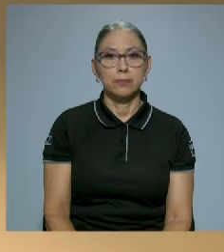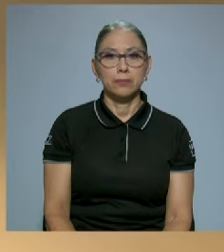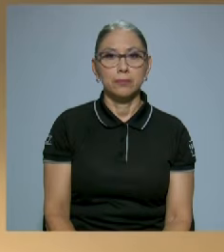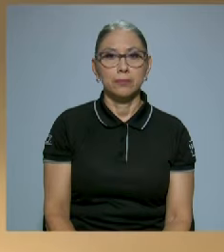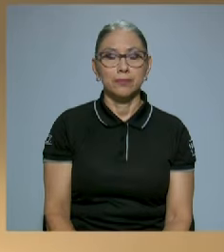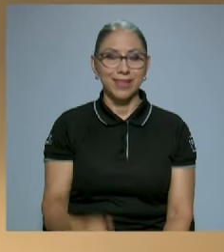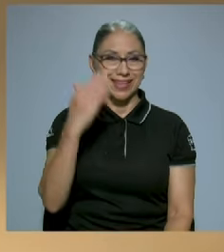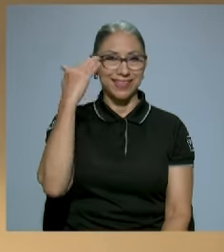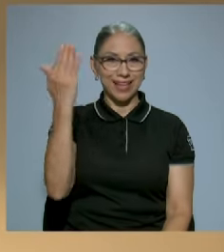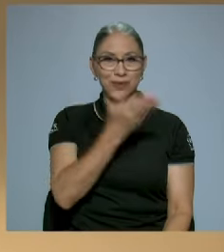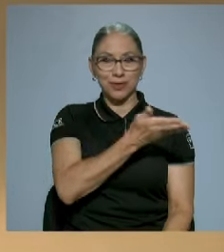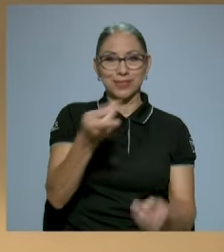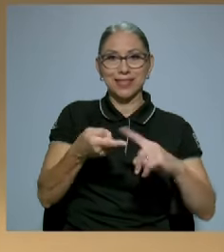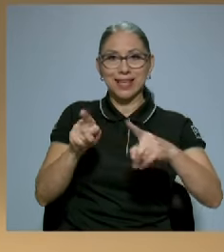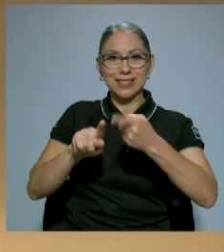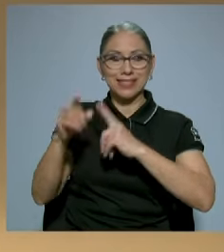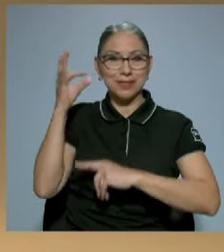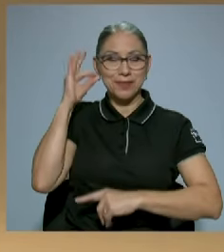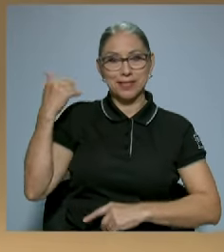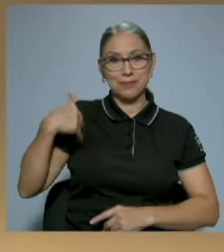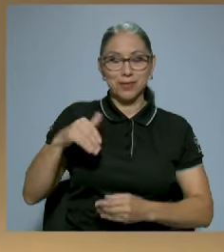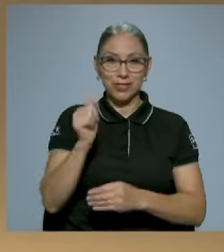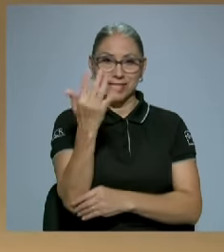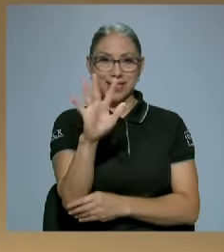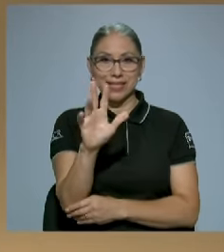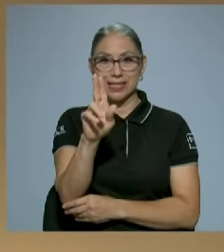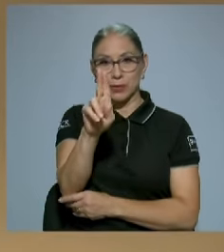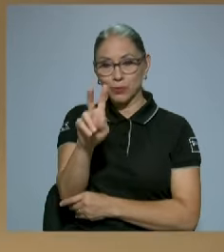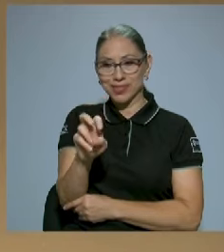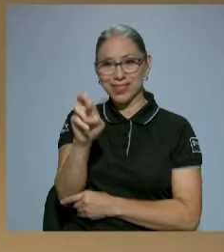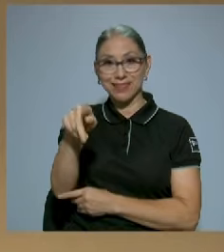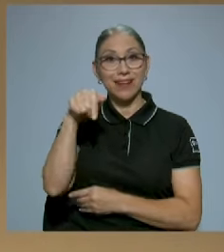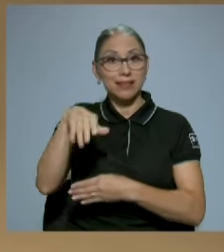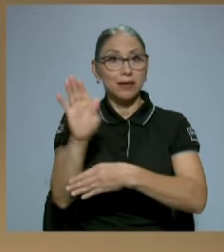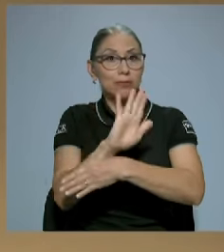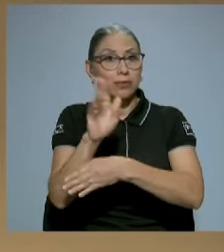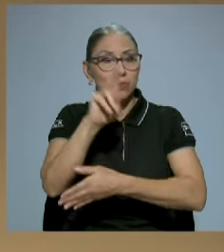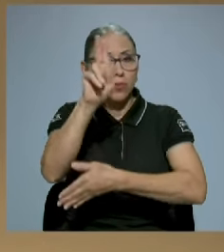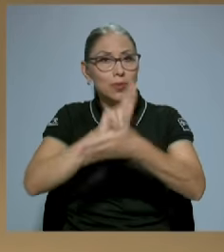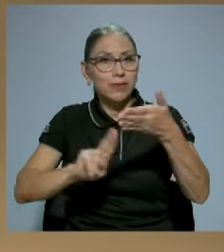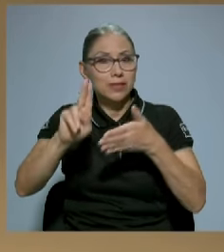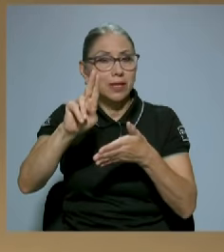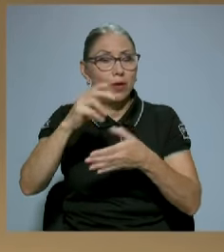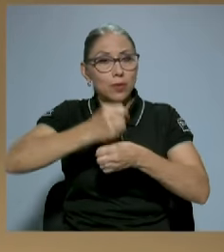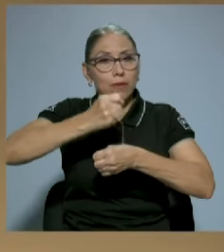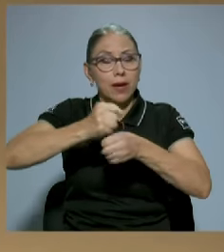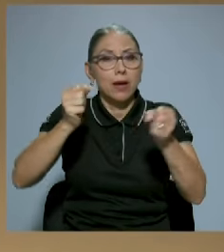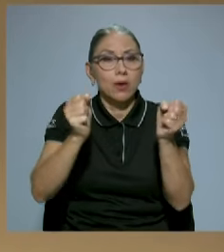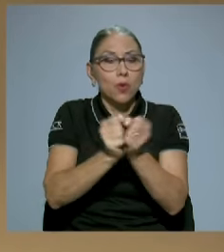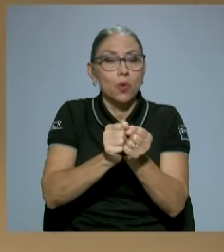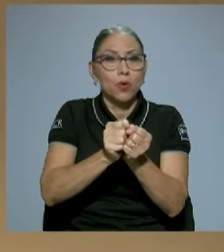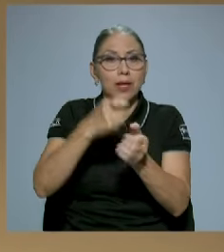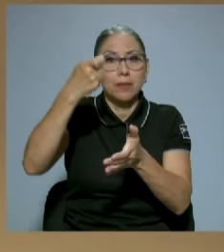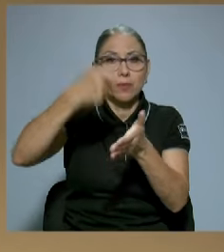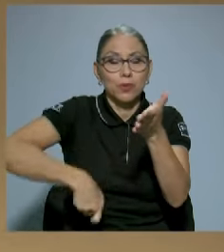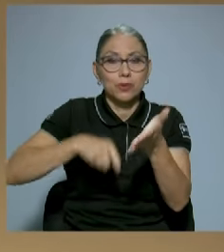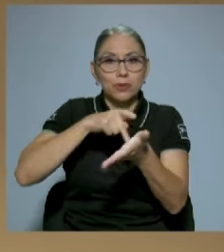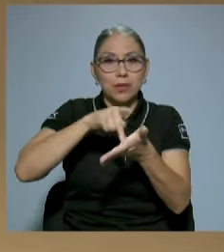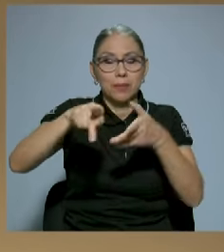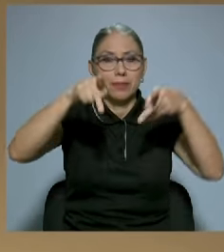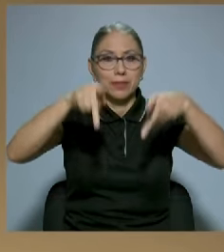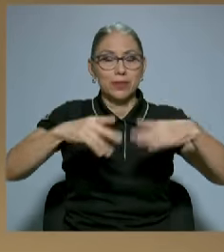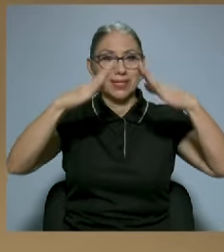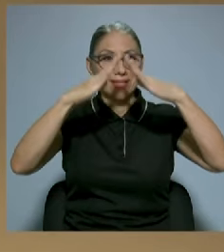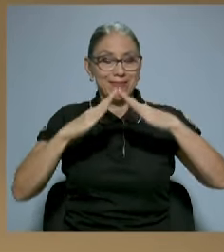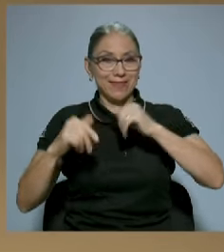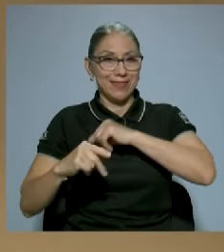Los saludamos amigas y amigos de 15UCR, este medio televisivo universitario que se paga con los impuestos que tributan los habitantes de este